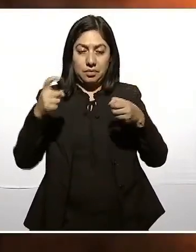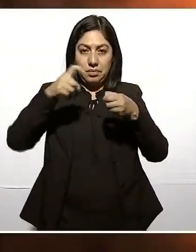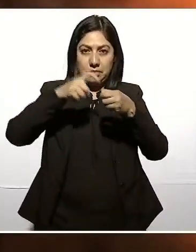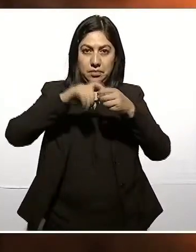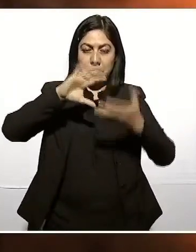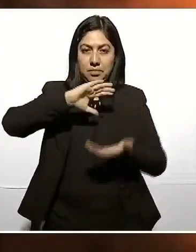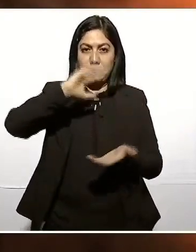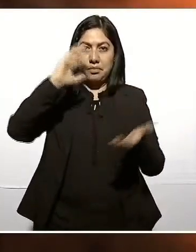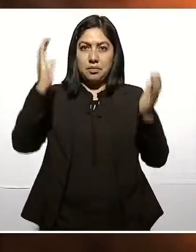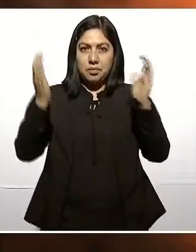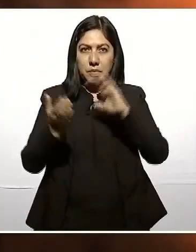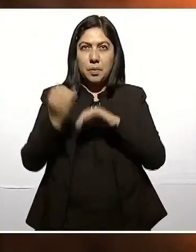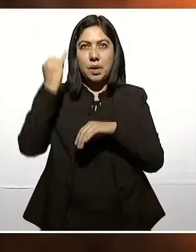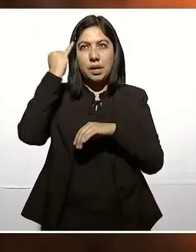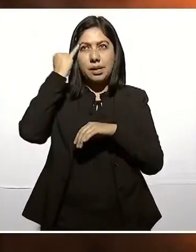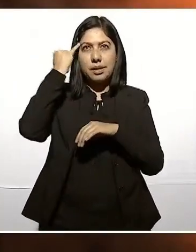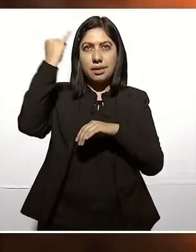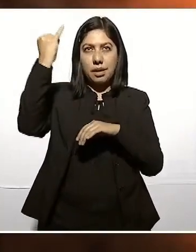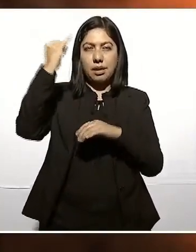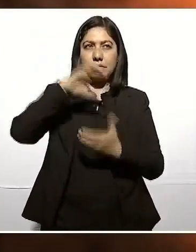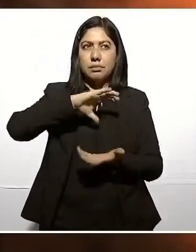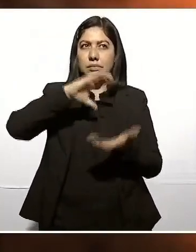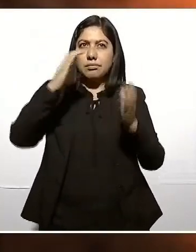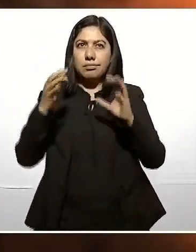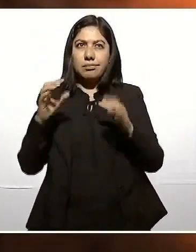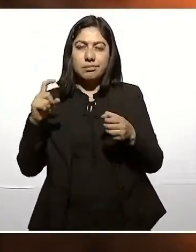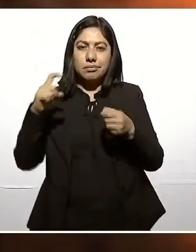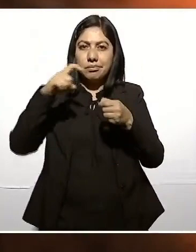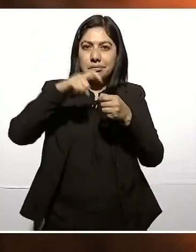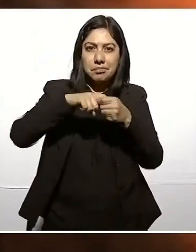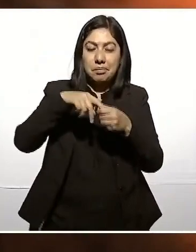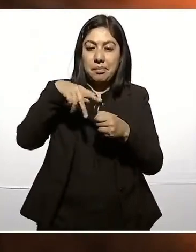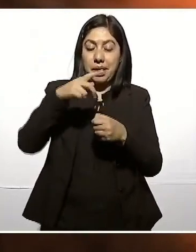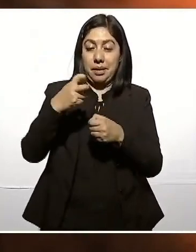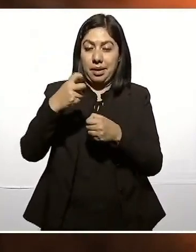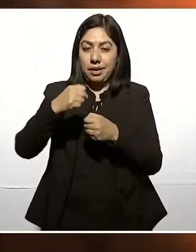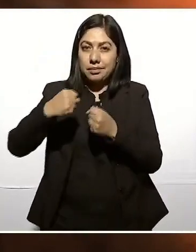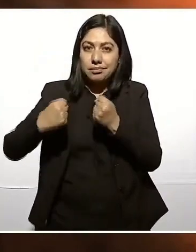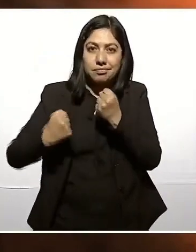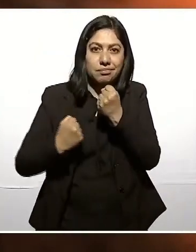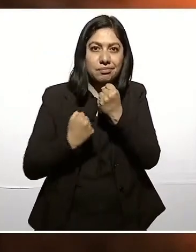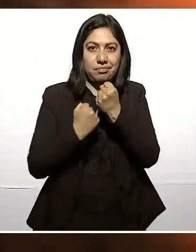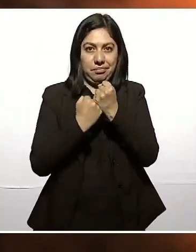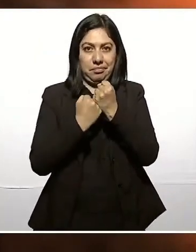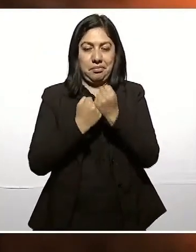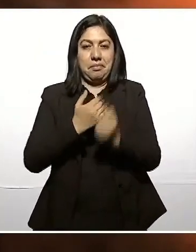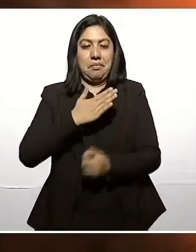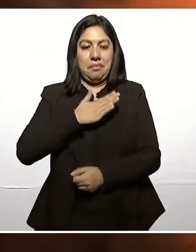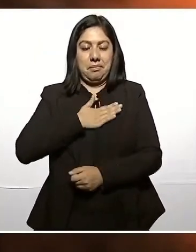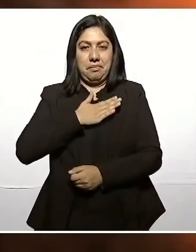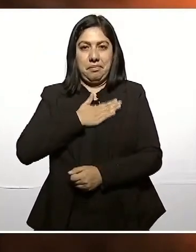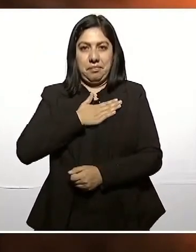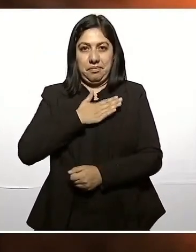en las ideas del mundo, pero el tronco tiene que ser el nuestro.